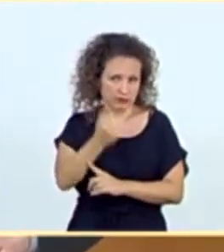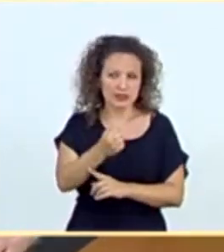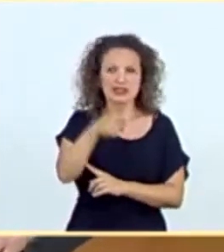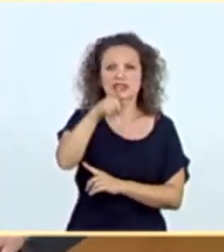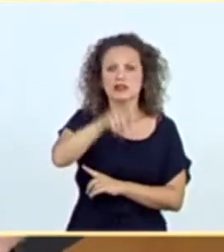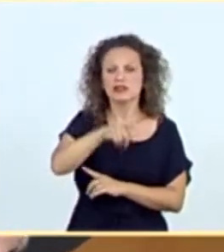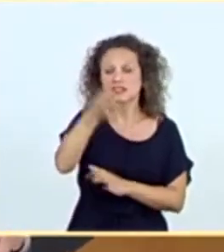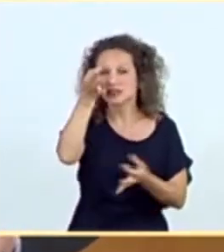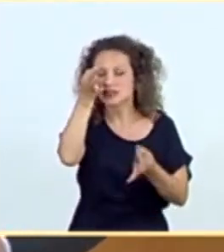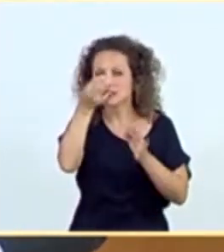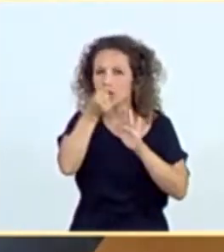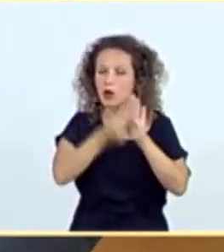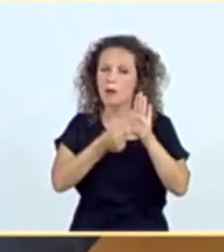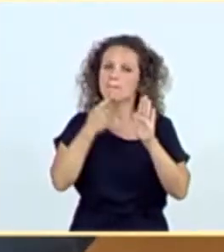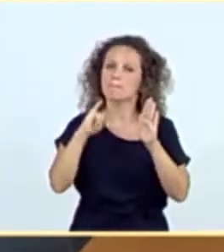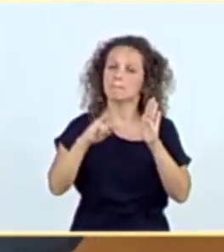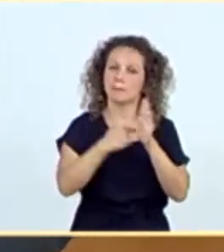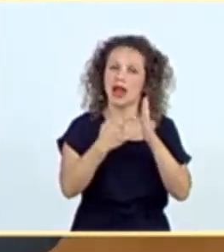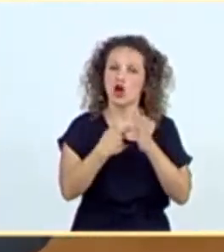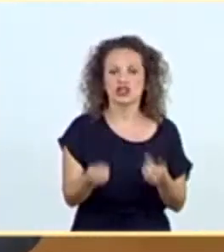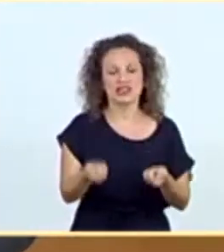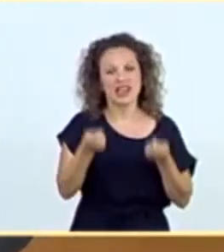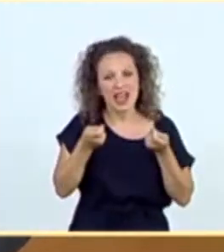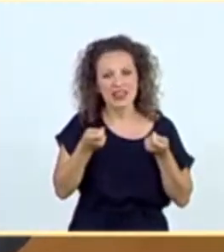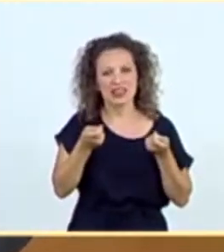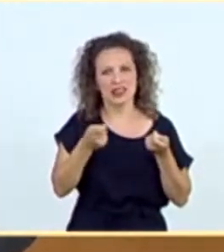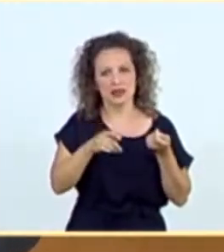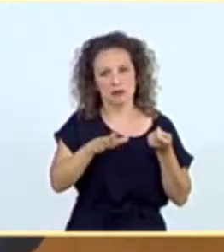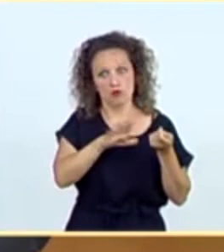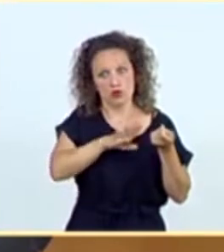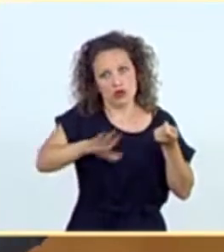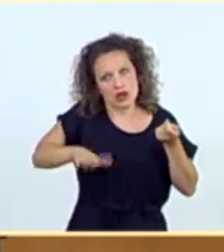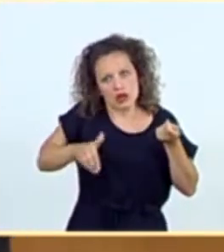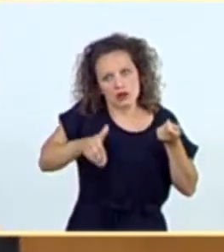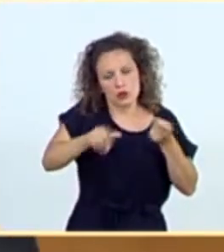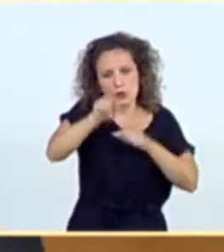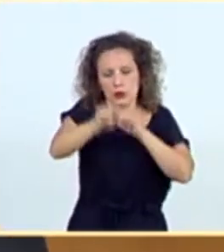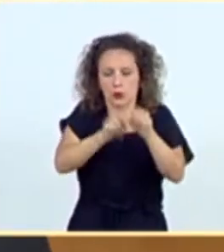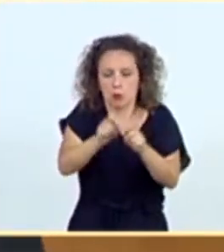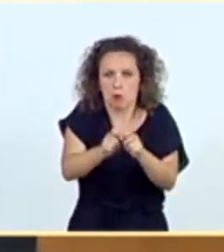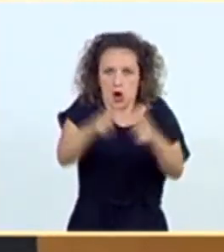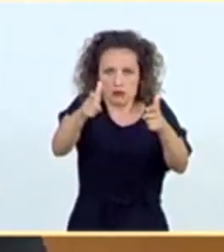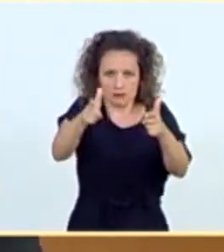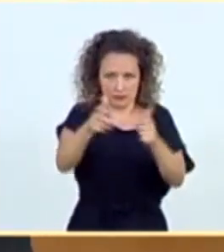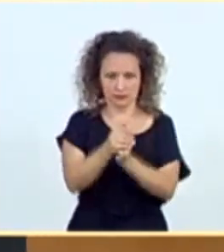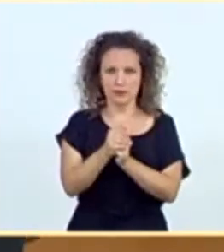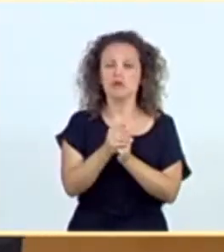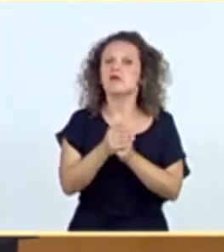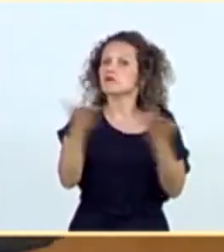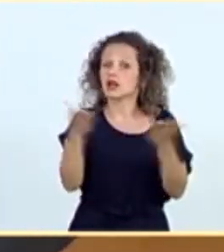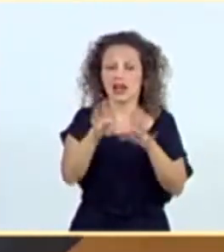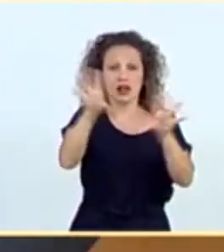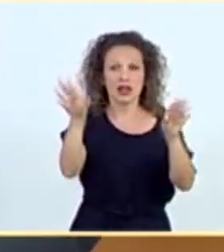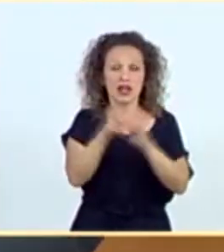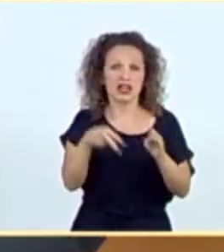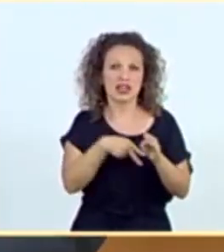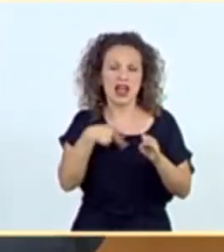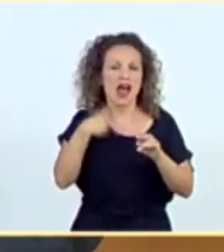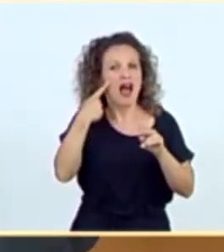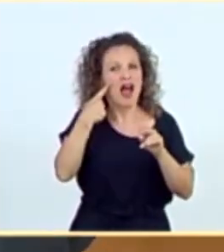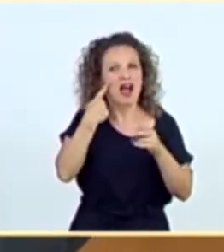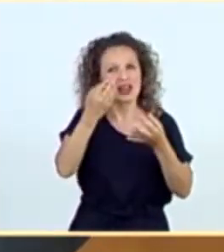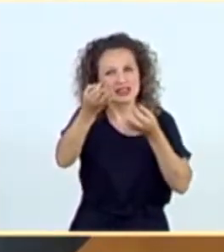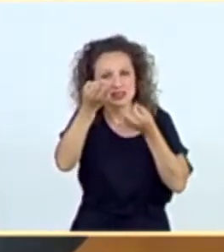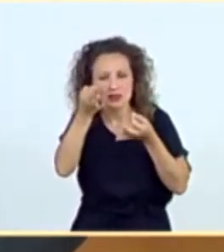un poco más los planes de contingencia que hay que tener previstos para responder en caso de muerte. Es decir, hace un análisis de conjunto de aquellas medidas que han de estar